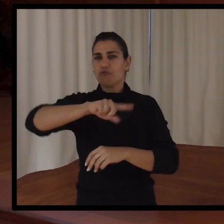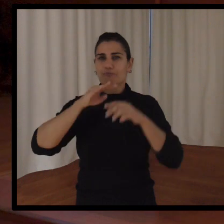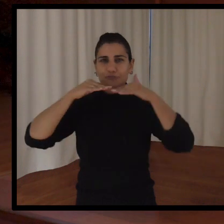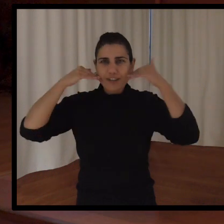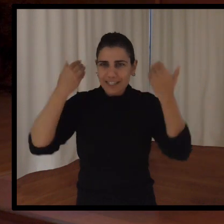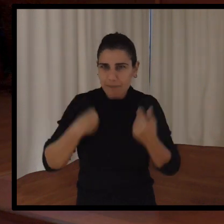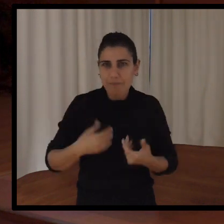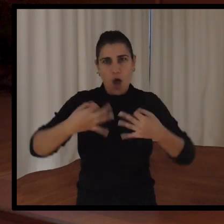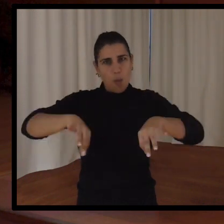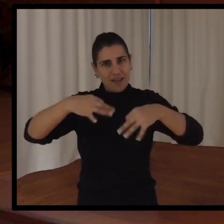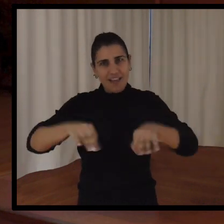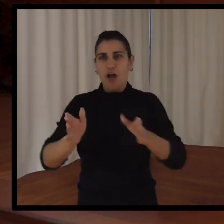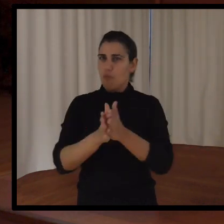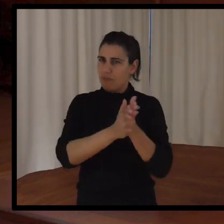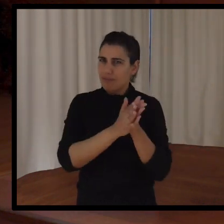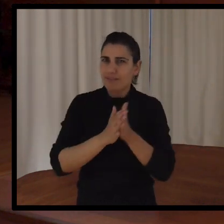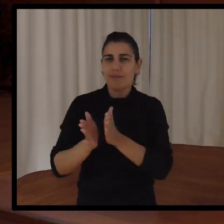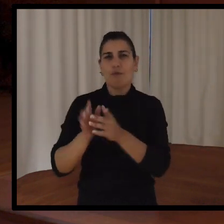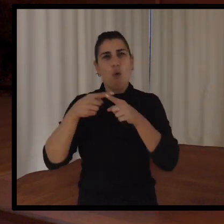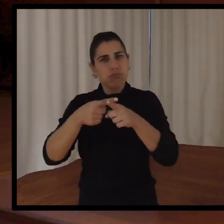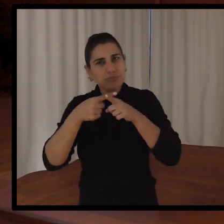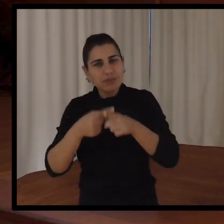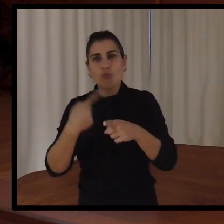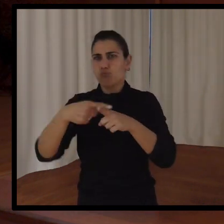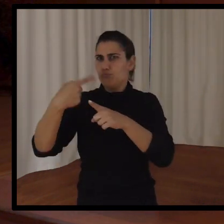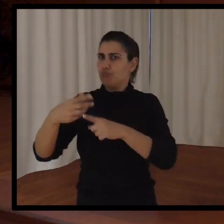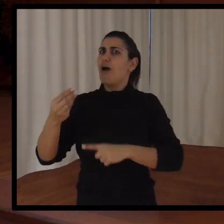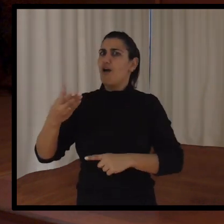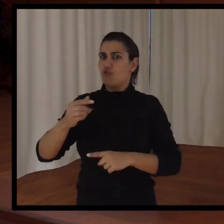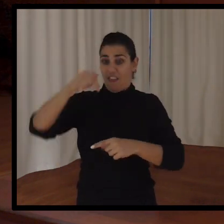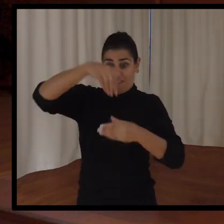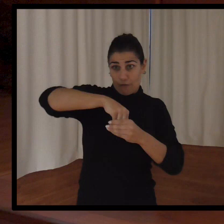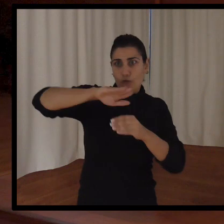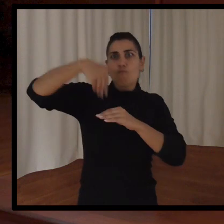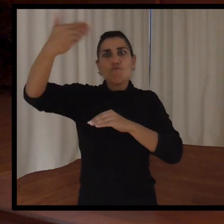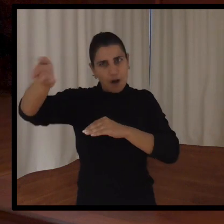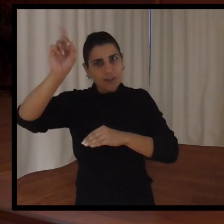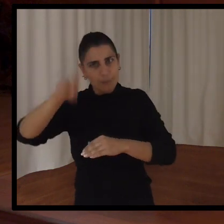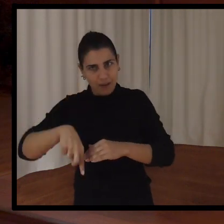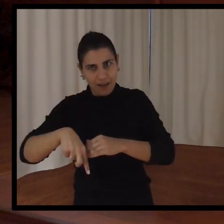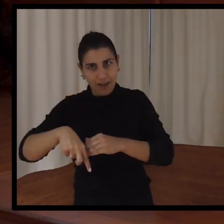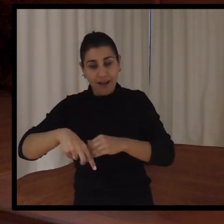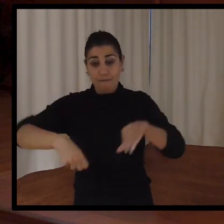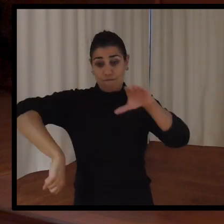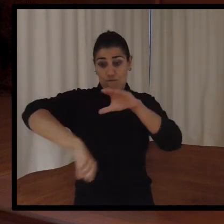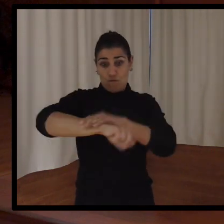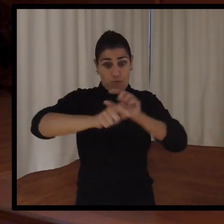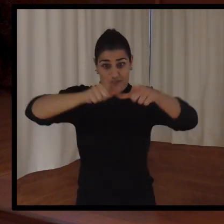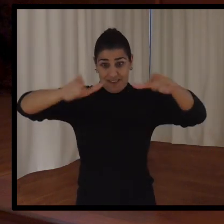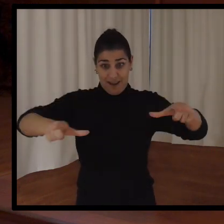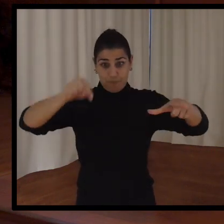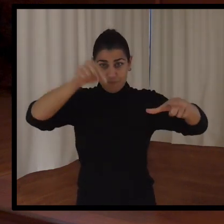la misma humildad, con el mismo compañerismo, compartimos muchas cosas dentro del hotel y fuera. En el campo, aunque